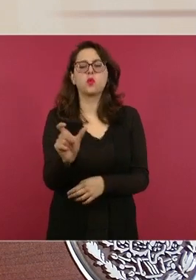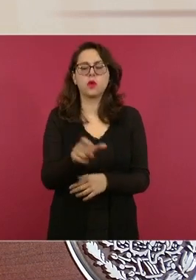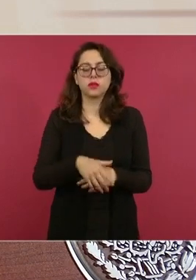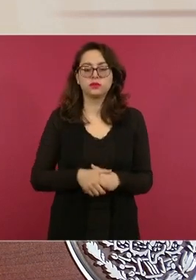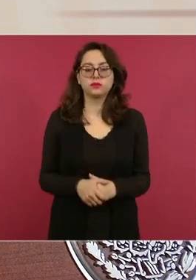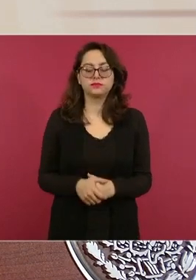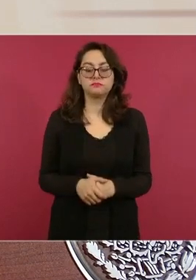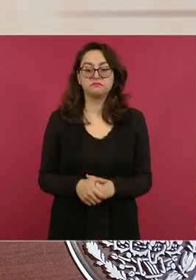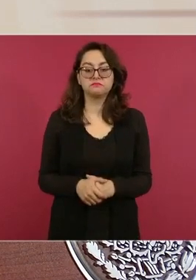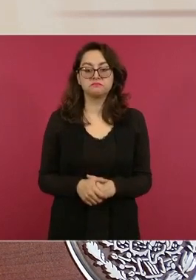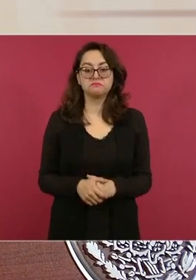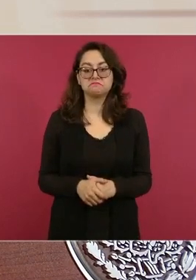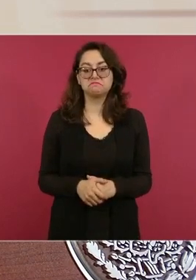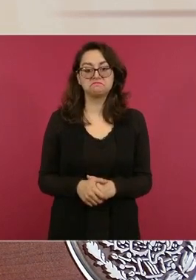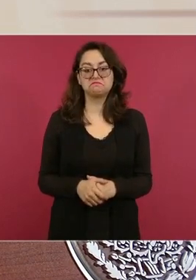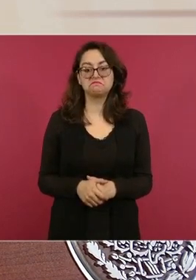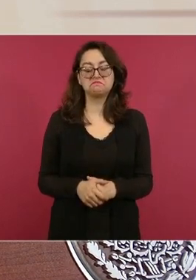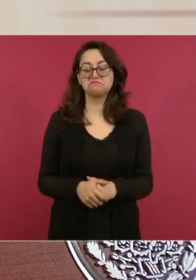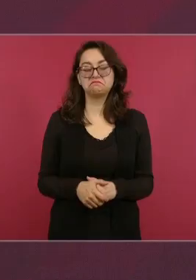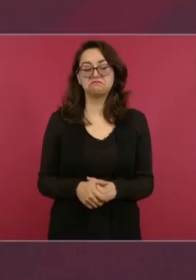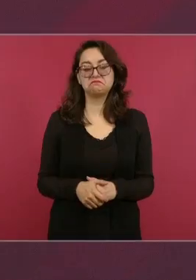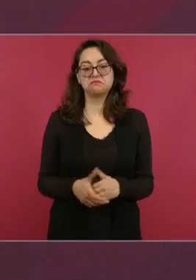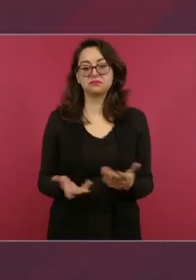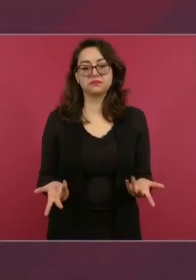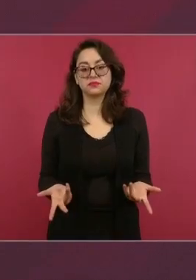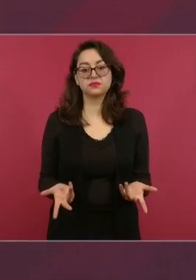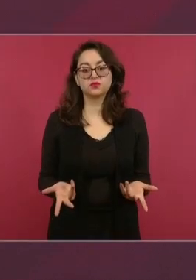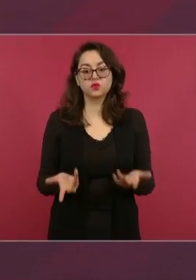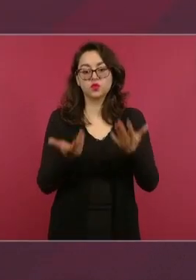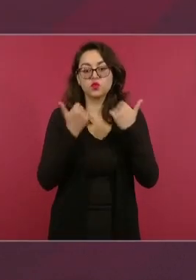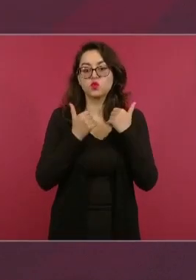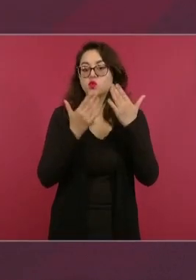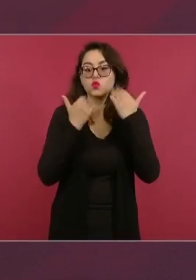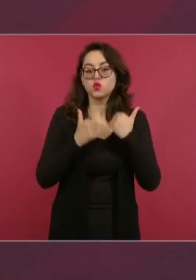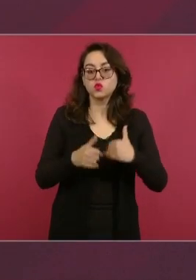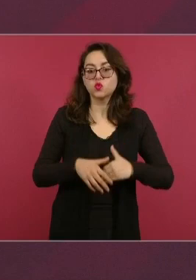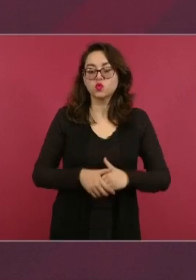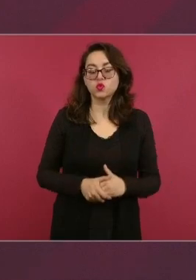presidencial del general Cárdenas,